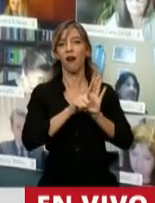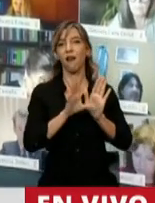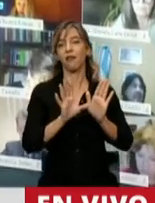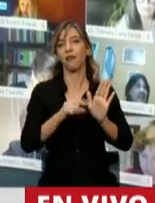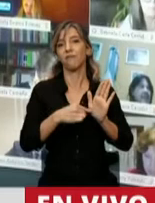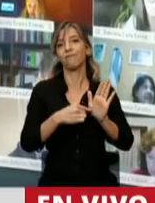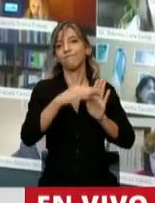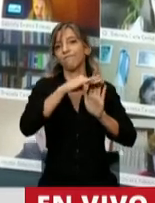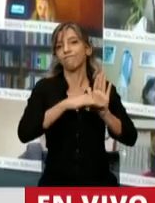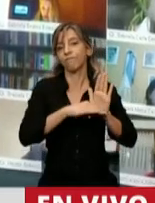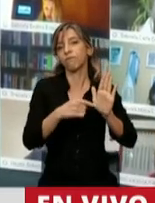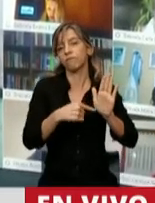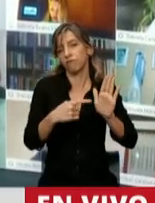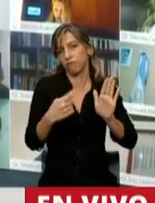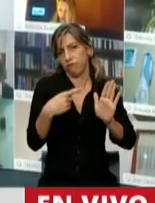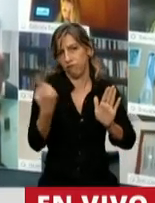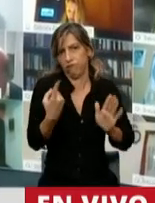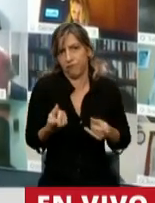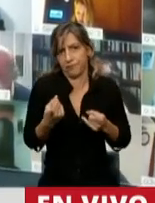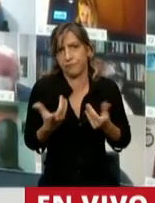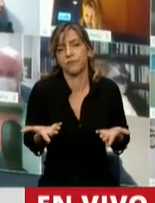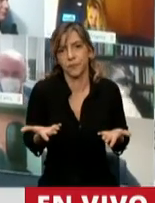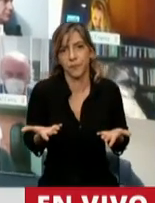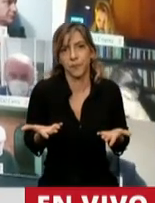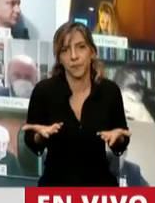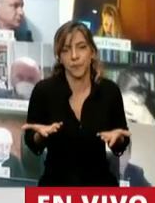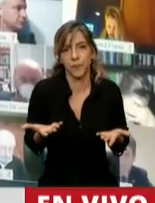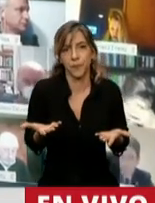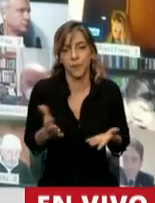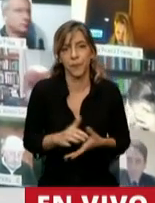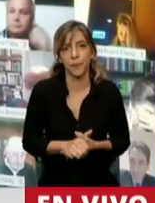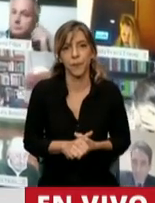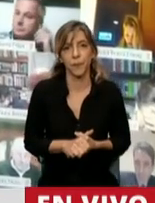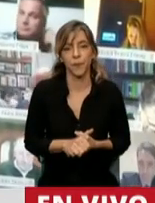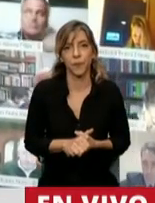absolutamente necesarios en cuanto al